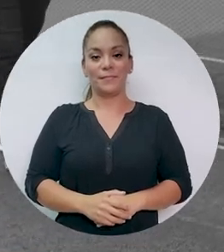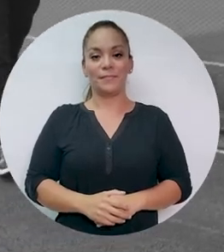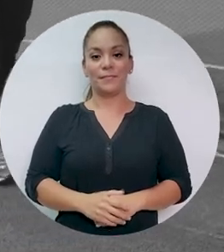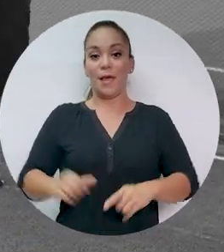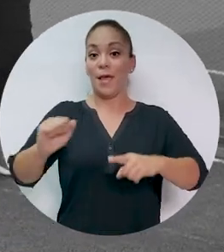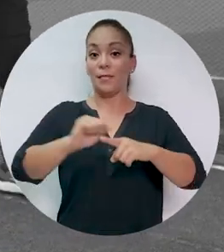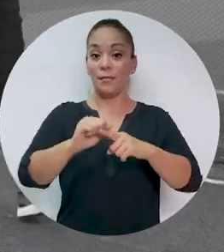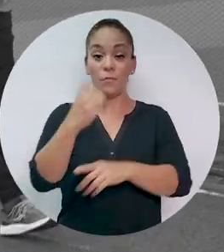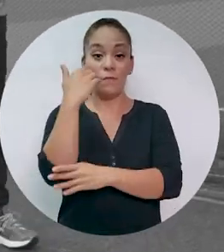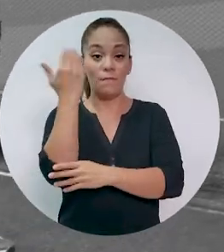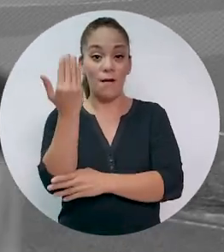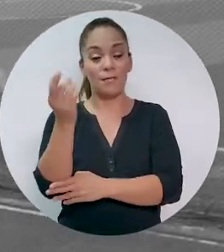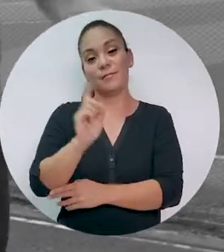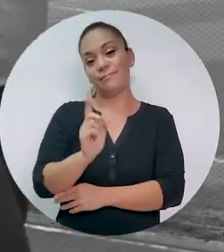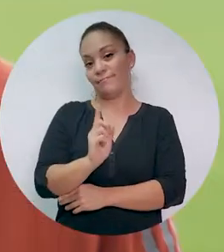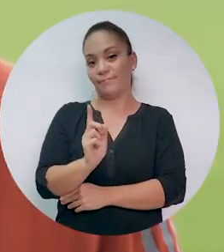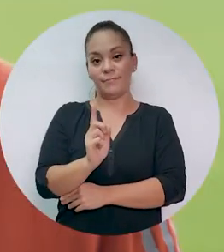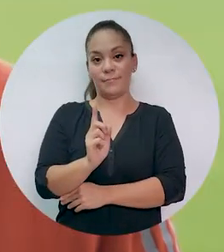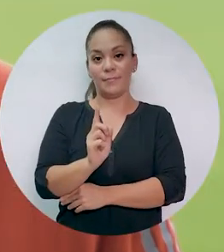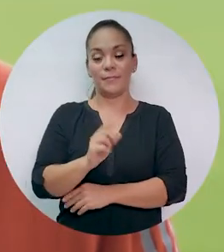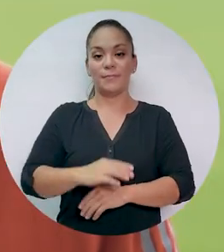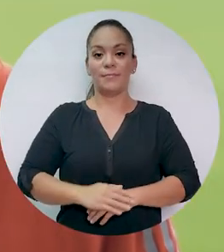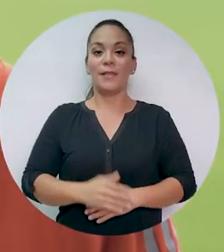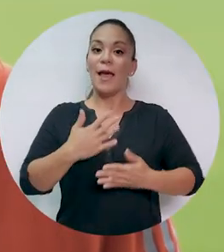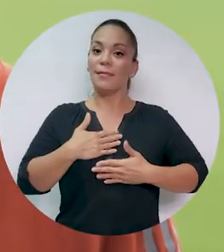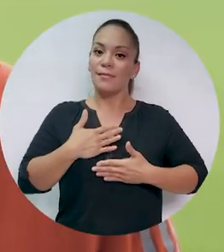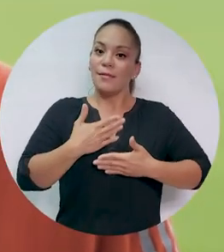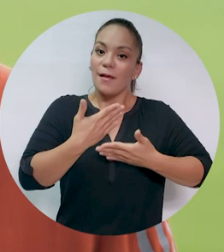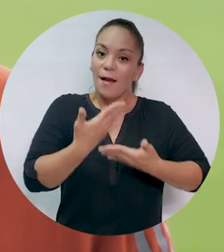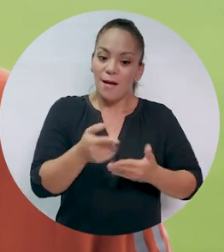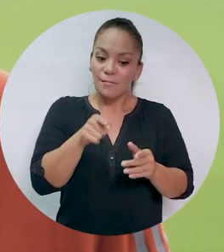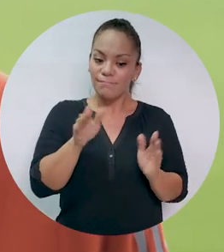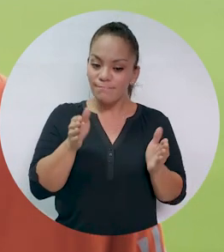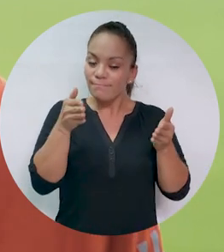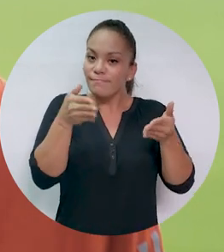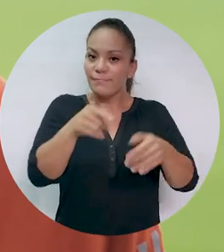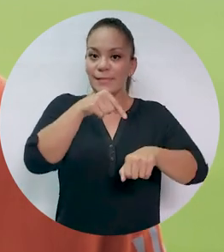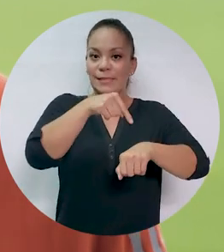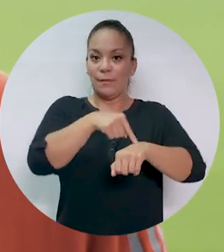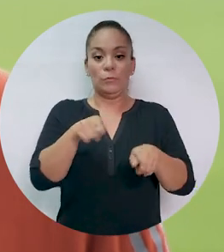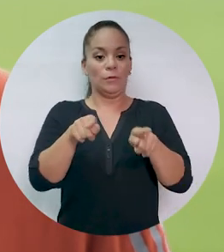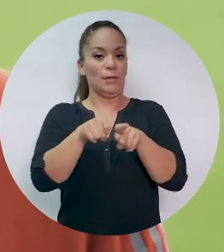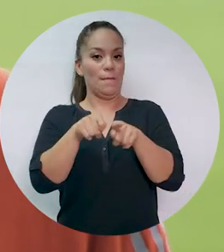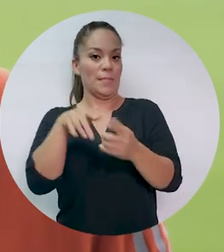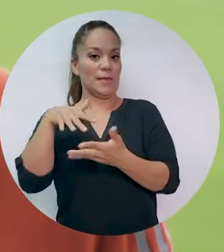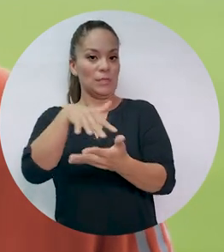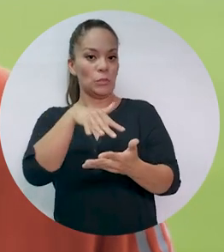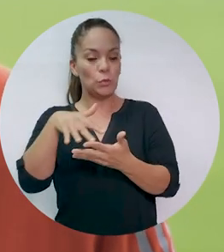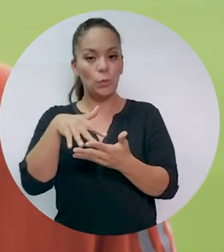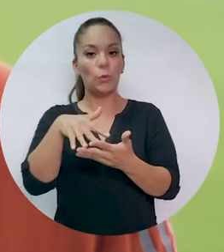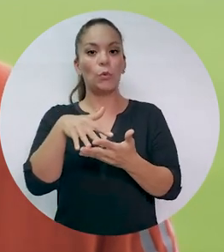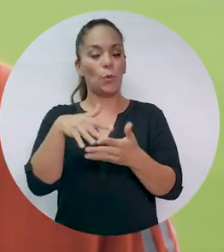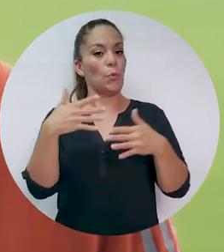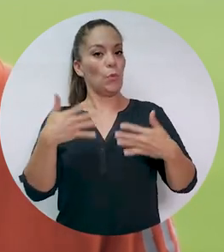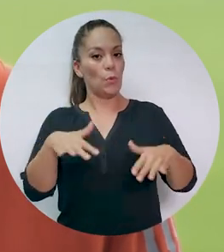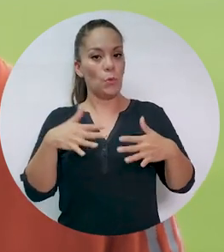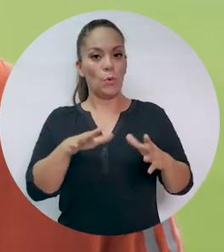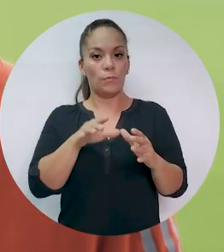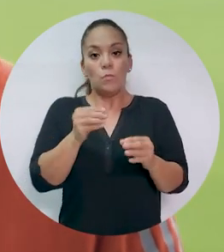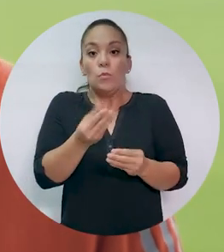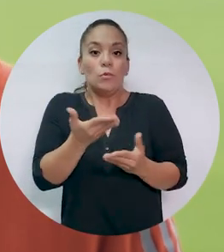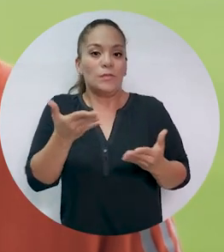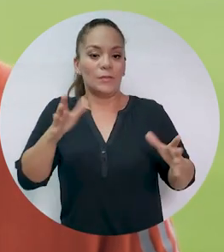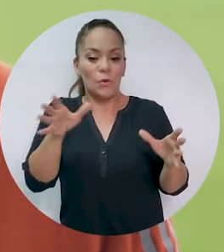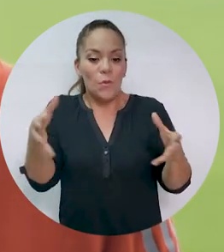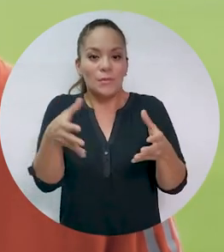Los entrenamientos no son fáciles y entregarse a esto y llevar el estudio también bien, todo es